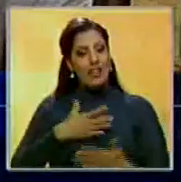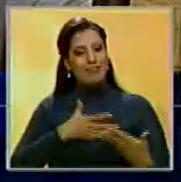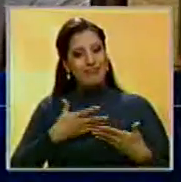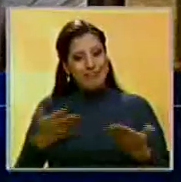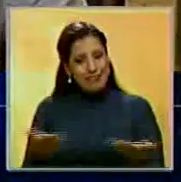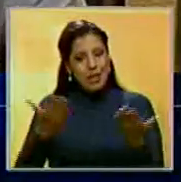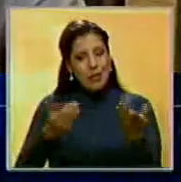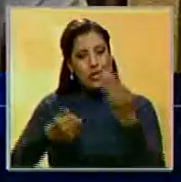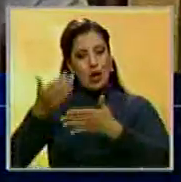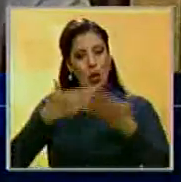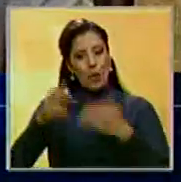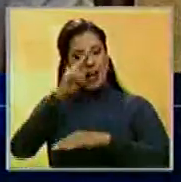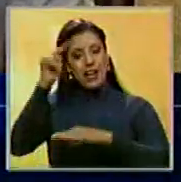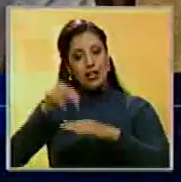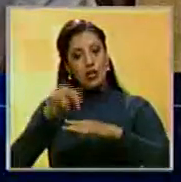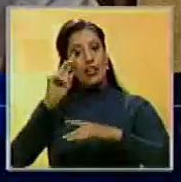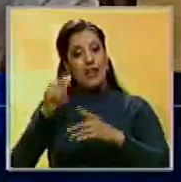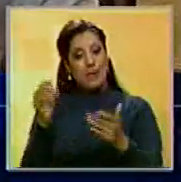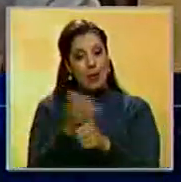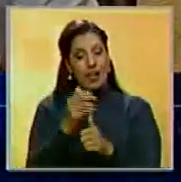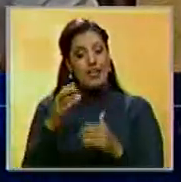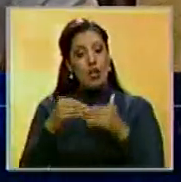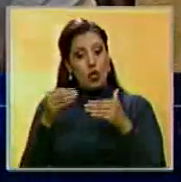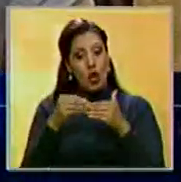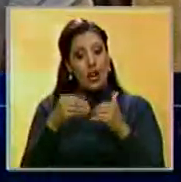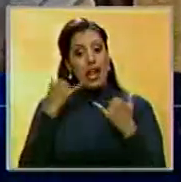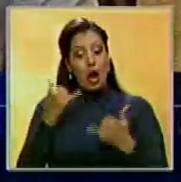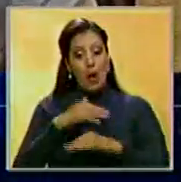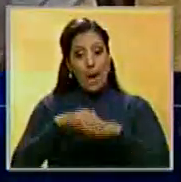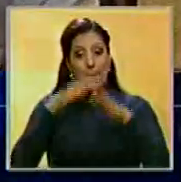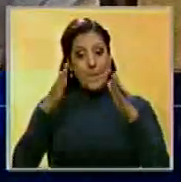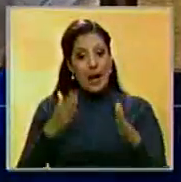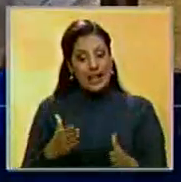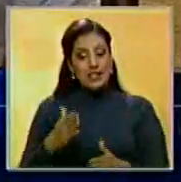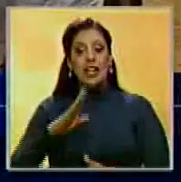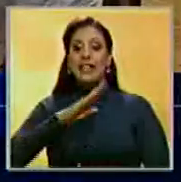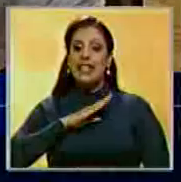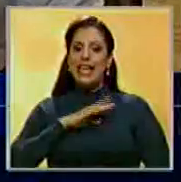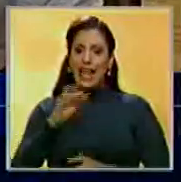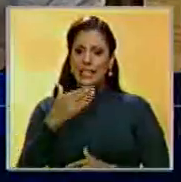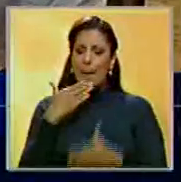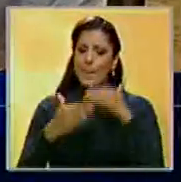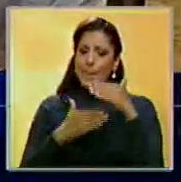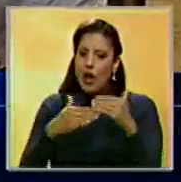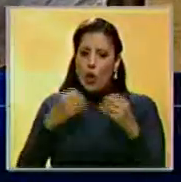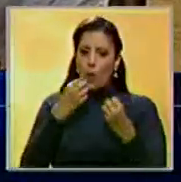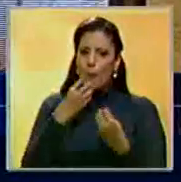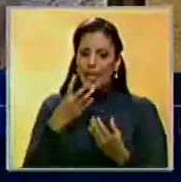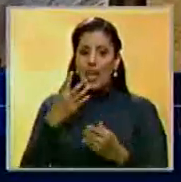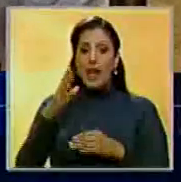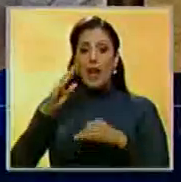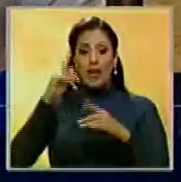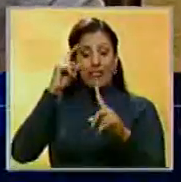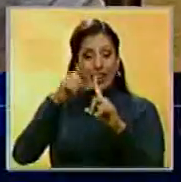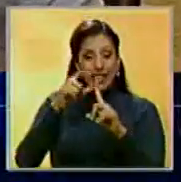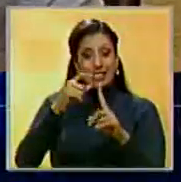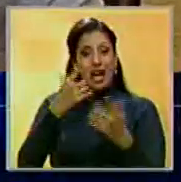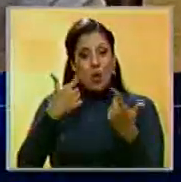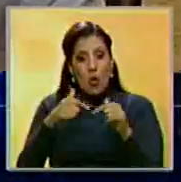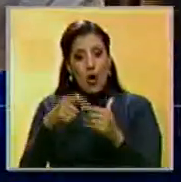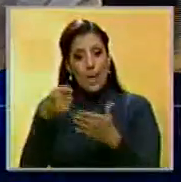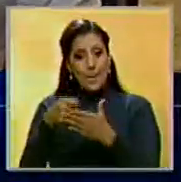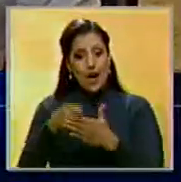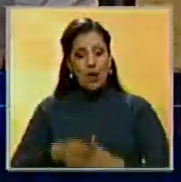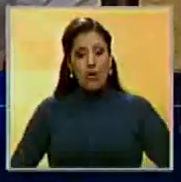reimpulso a la economía nacional y a la obtención de divisas. El ministro acotó que estos ajustes mejorarán las condiciones en los plazos y montos de